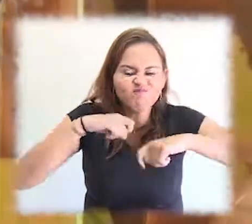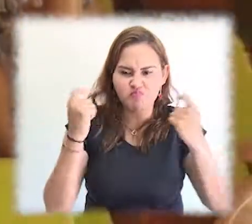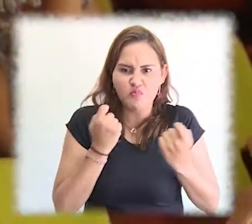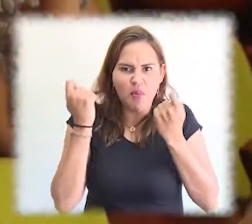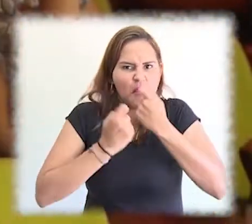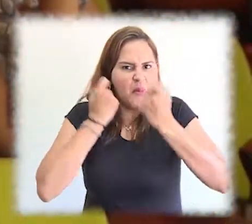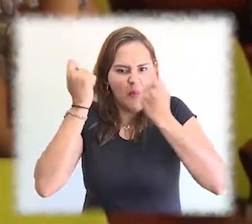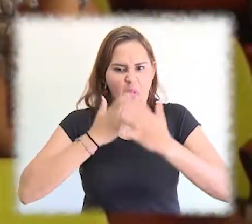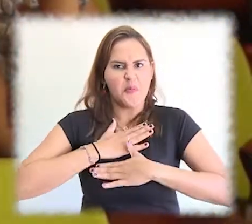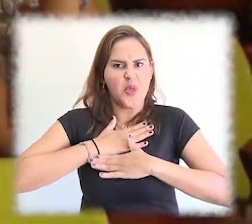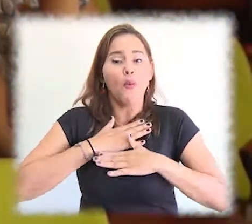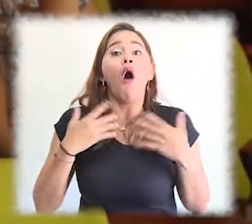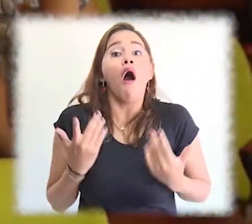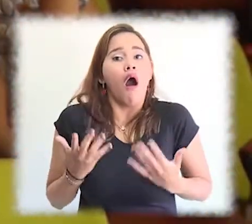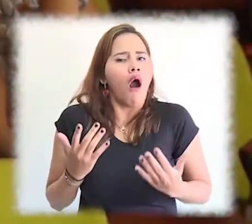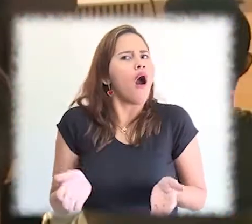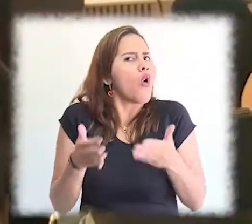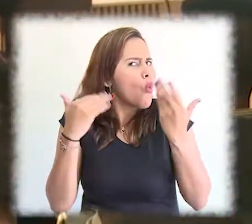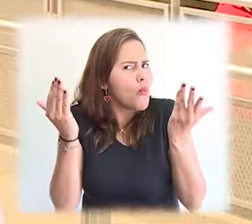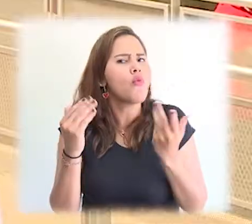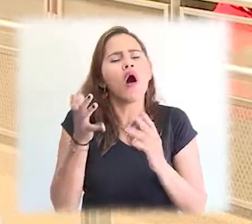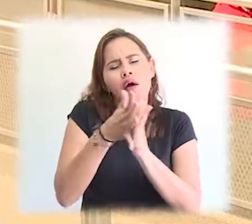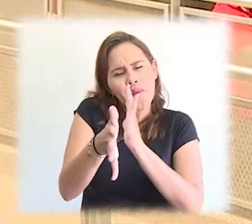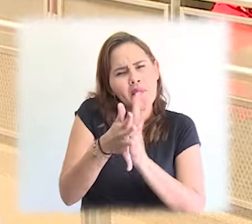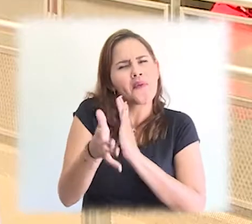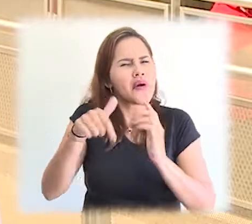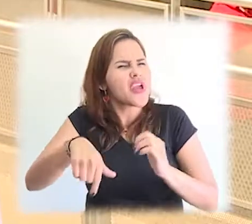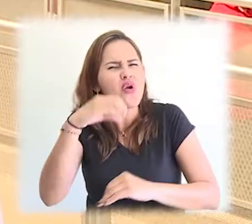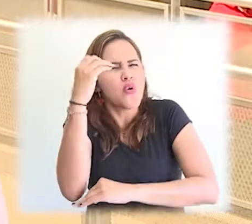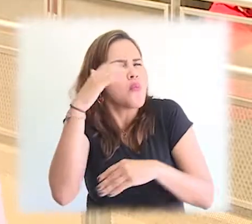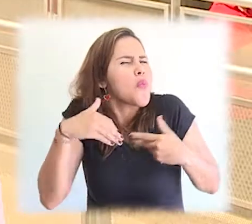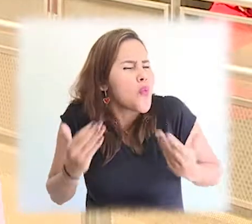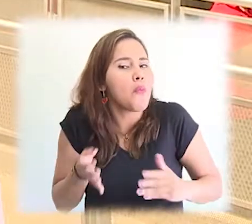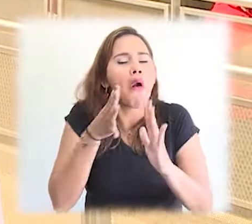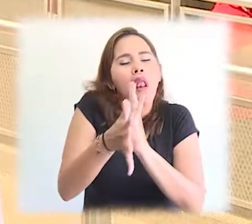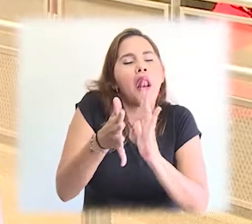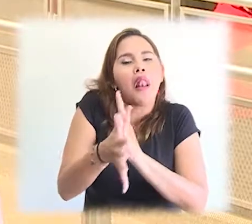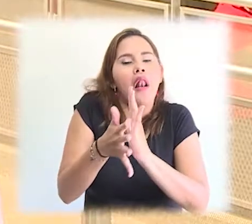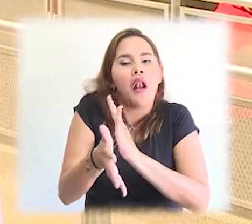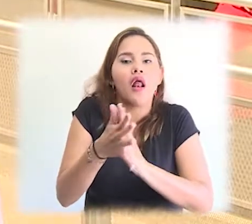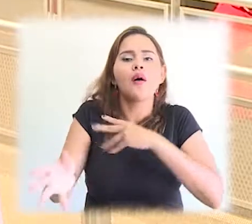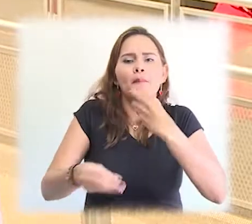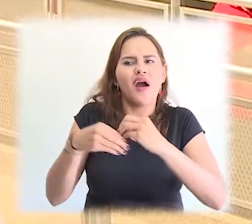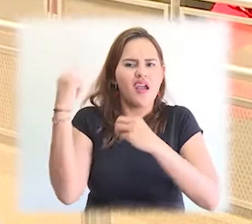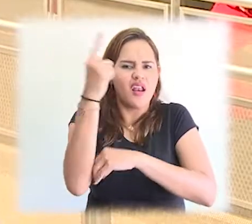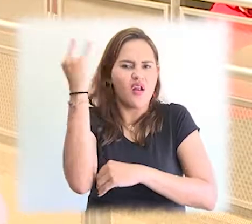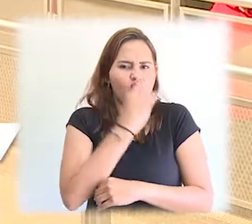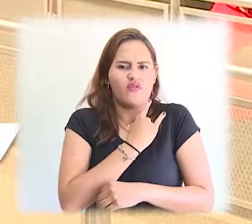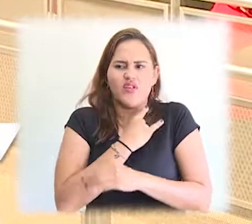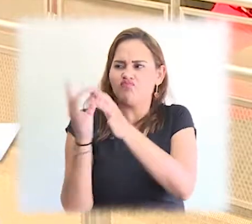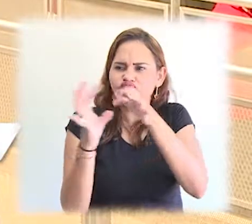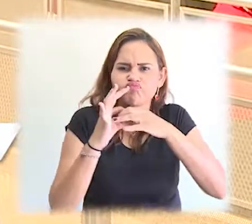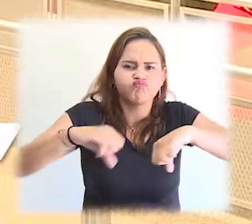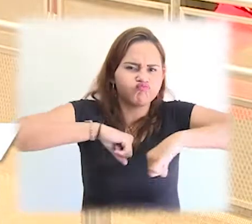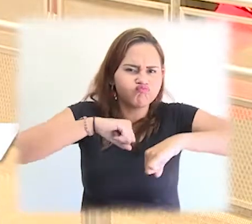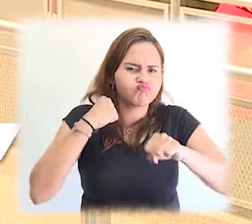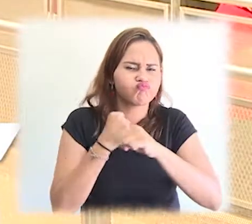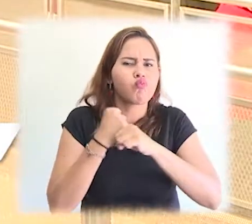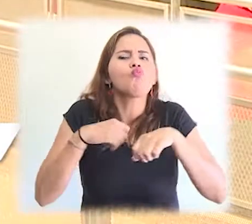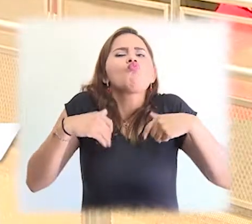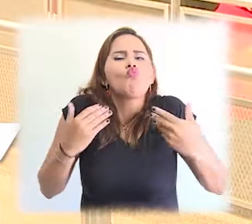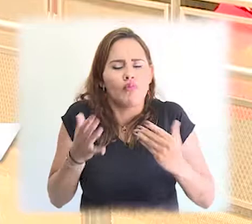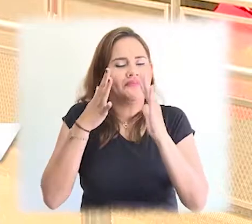labor que realizan con las universidades del país. Poder generar innovación dentro de todos los procesos que están realizando y